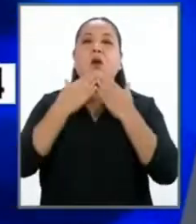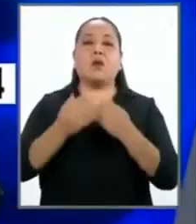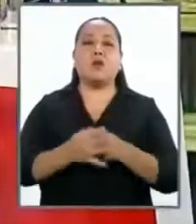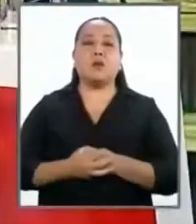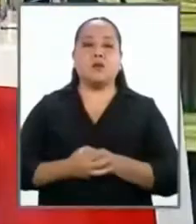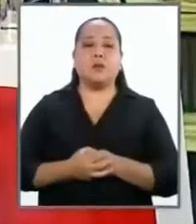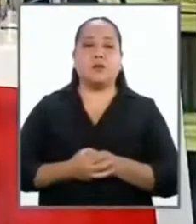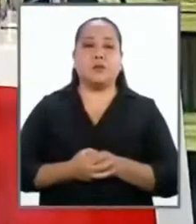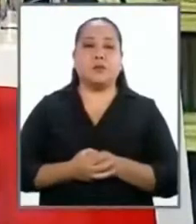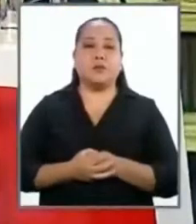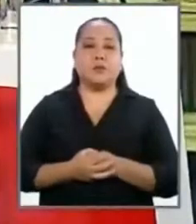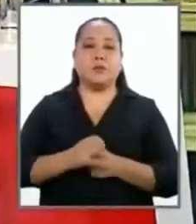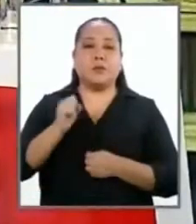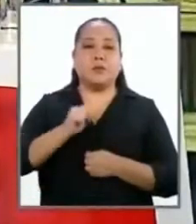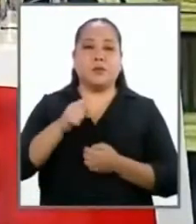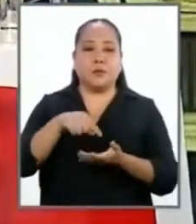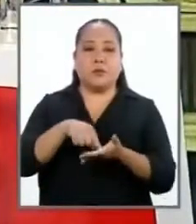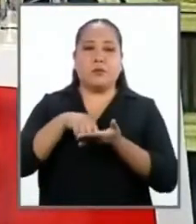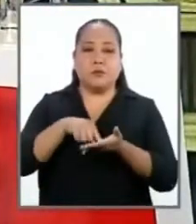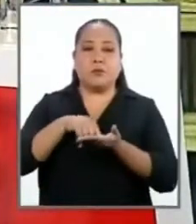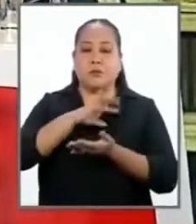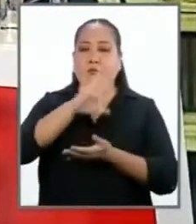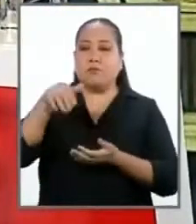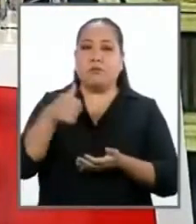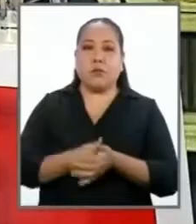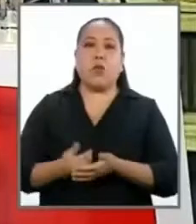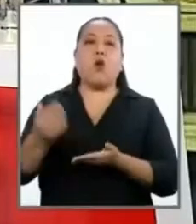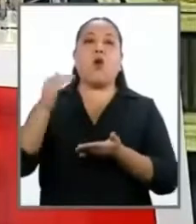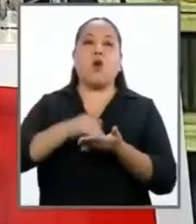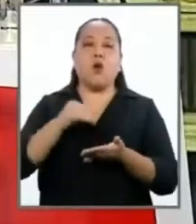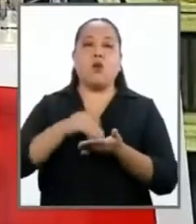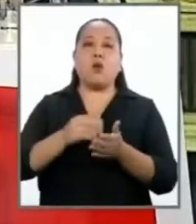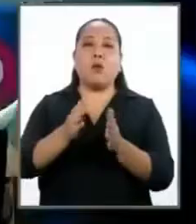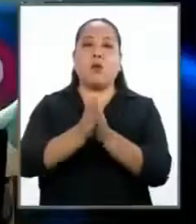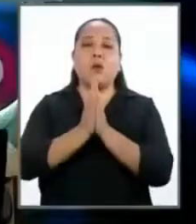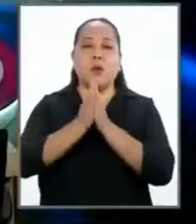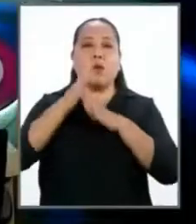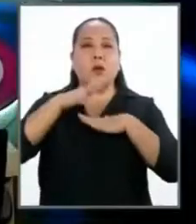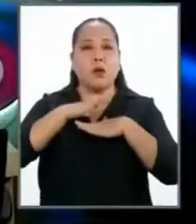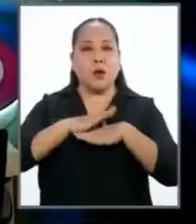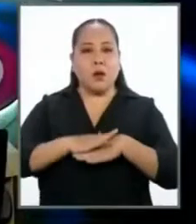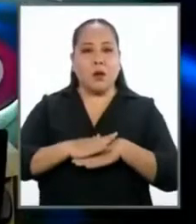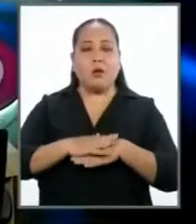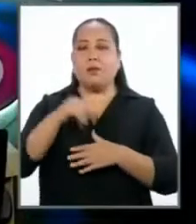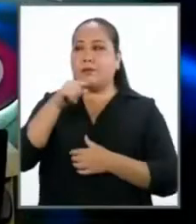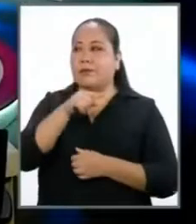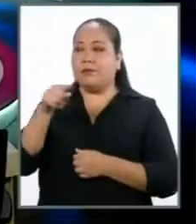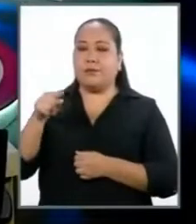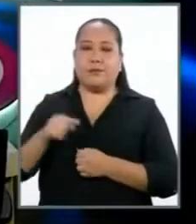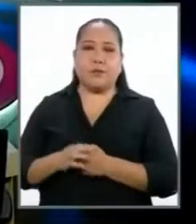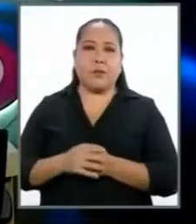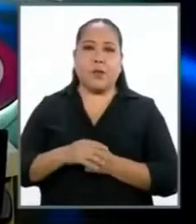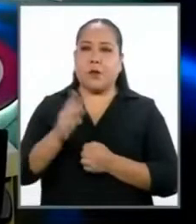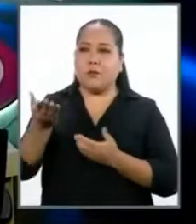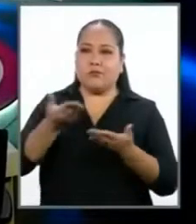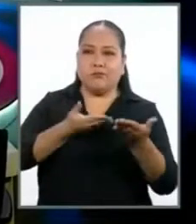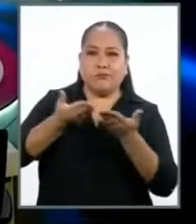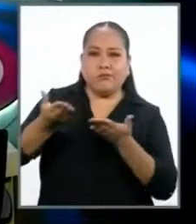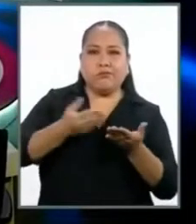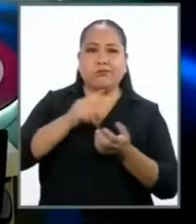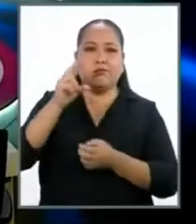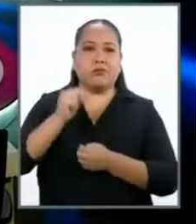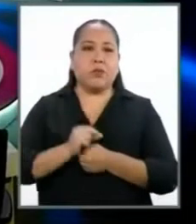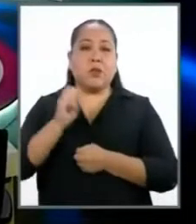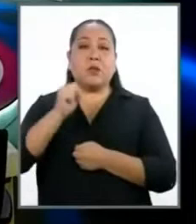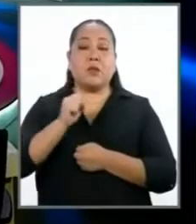Sí, solamente señalar que hemos sido exigentes con todos, y volvemos a pedir la calma respecto a cualquier intercambio. Si